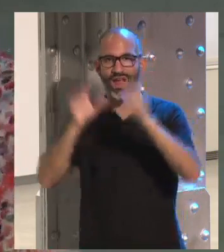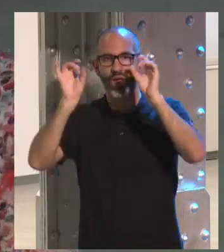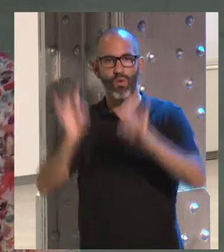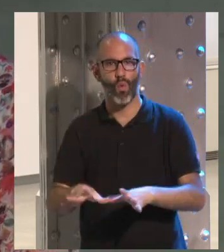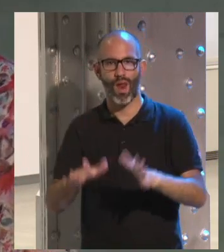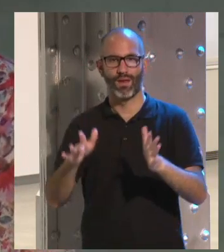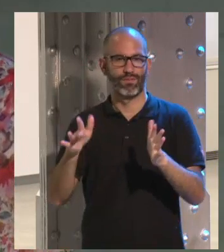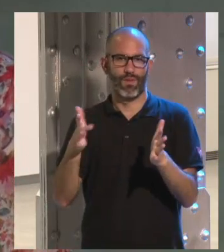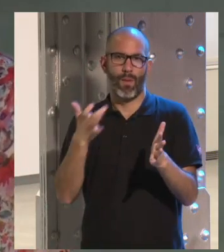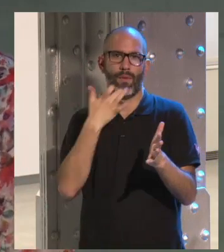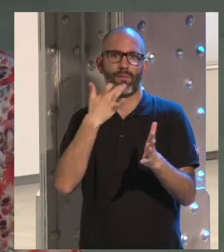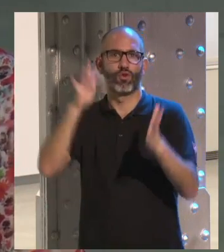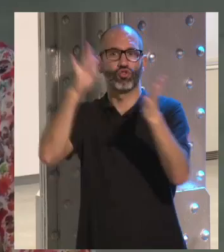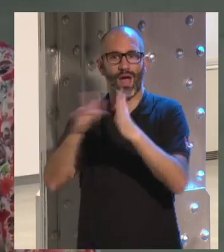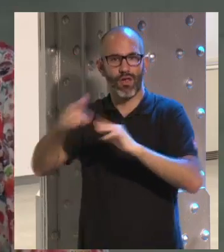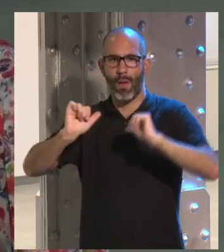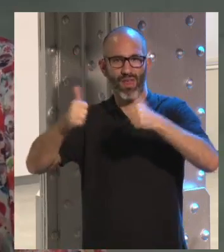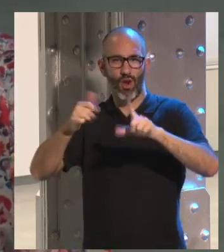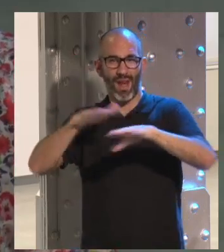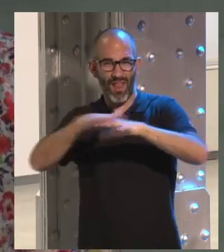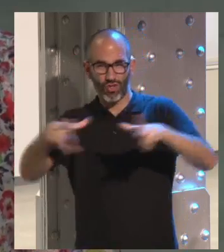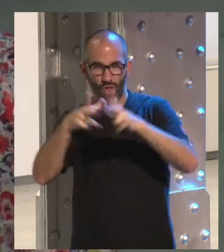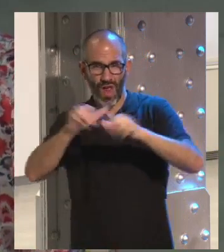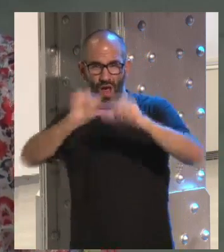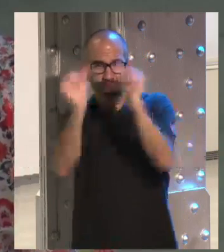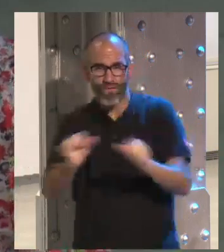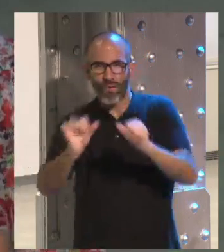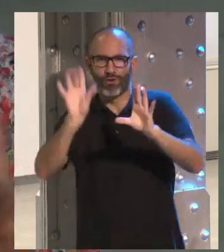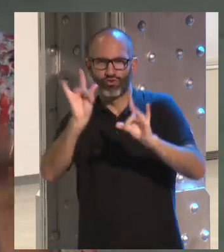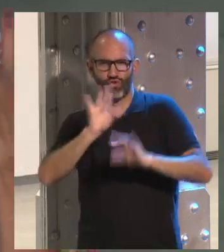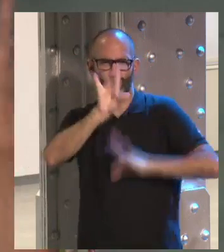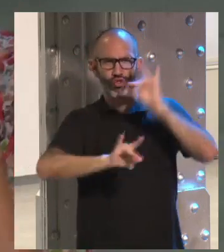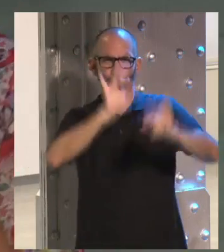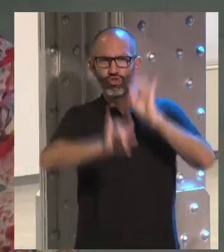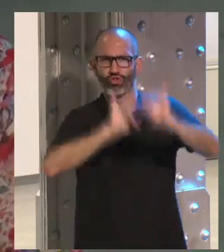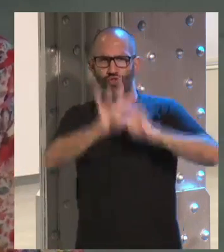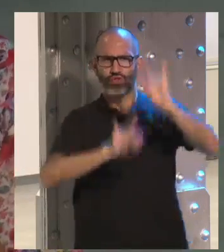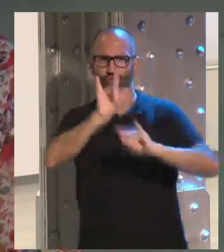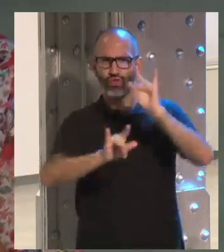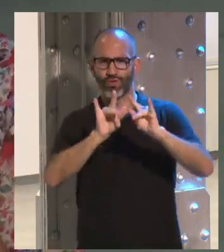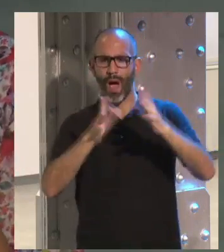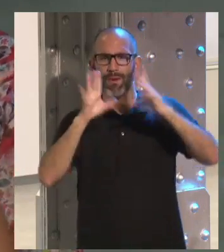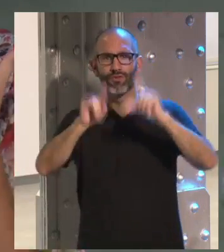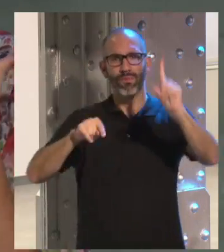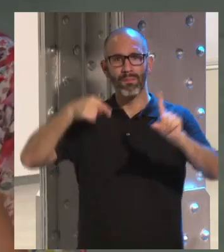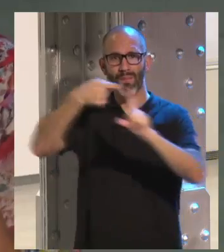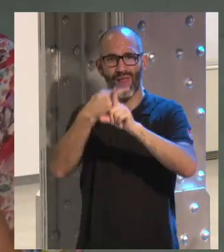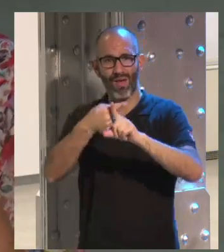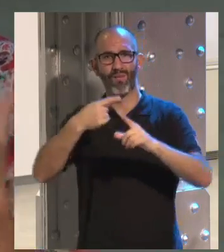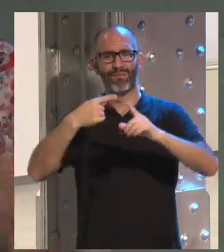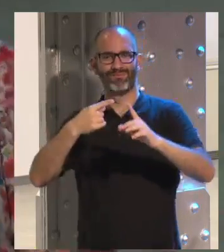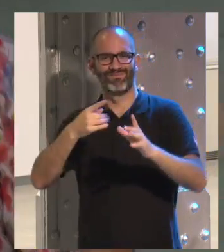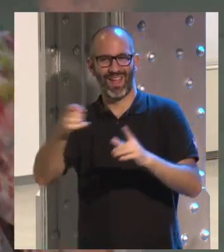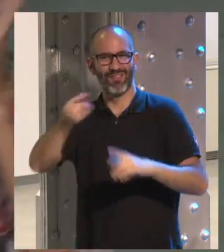elefante en una cacharrería. Es decir, ellos han tenido la sensación de que no se les ha formado y también